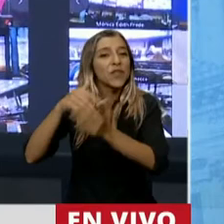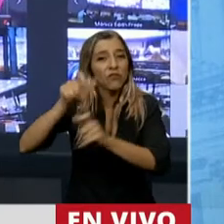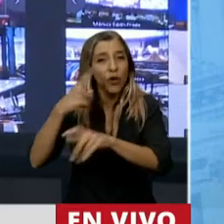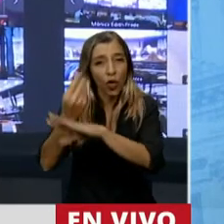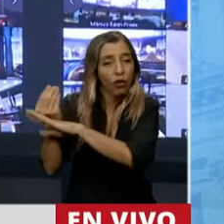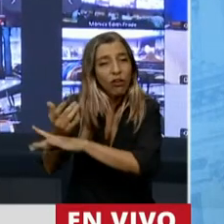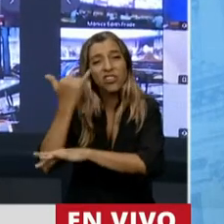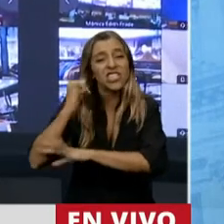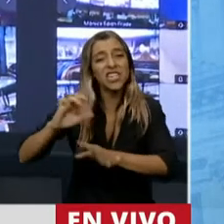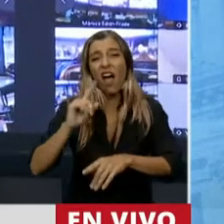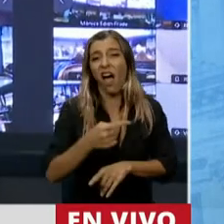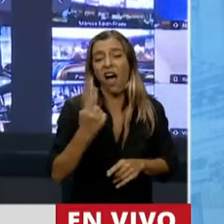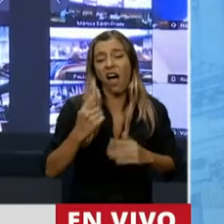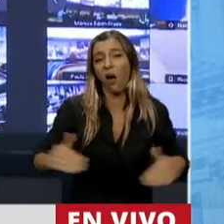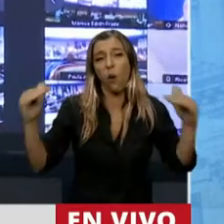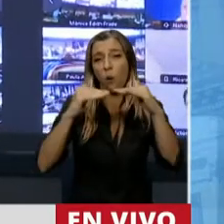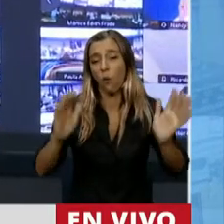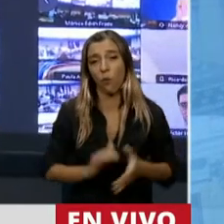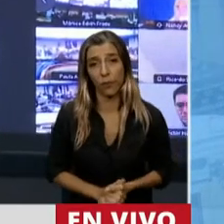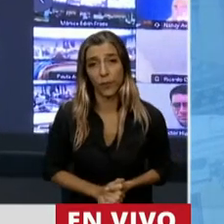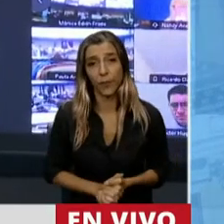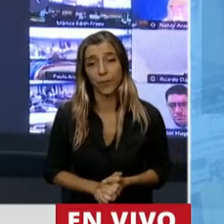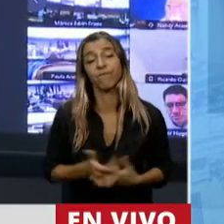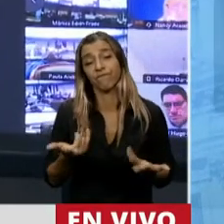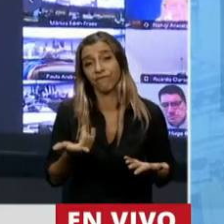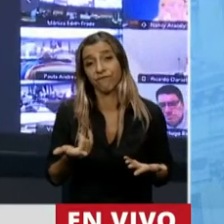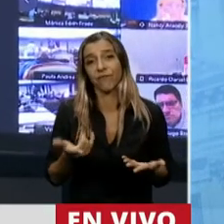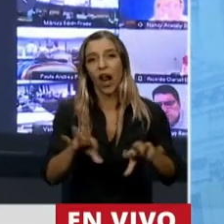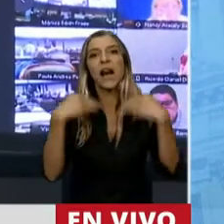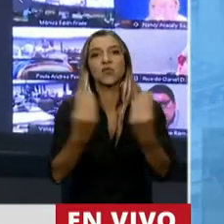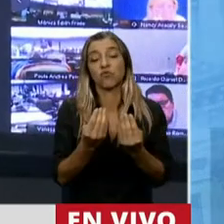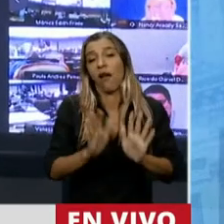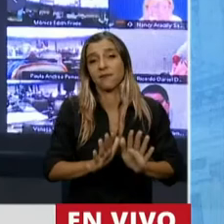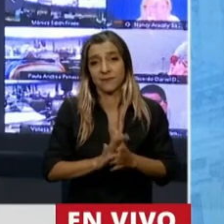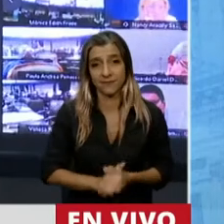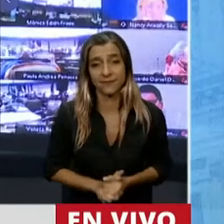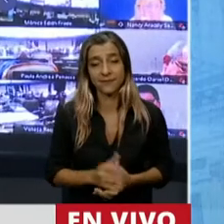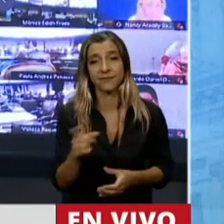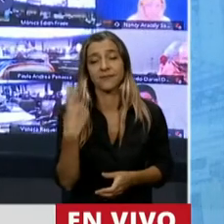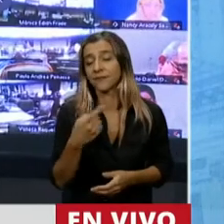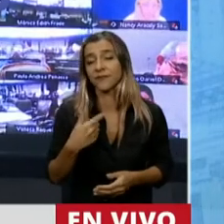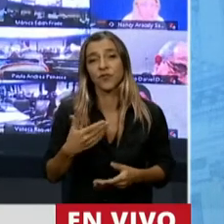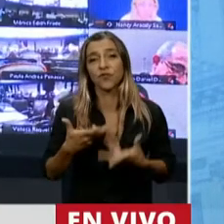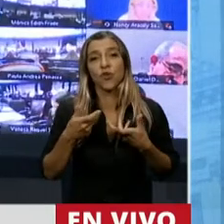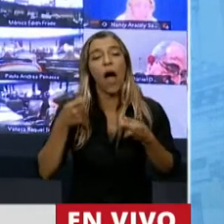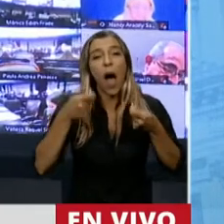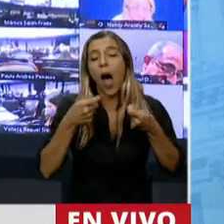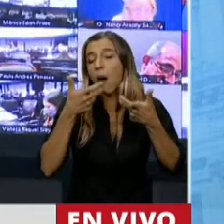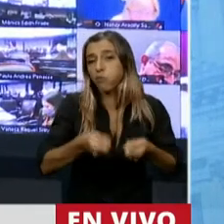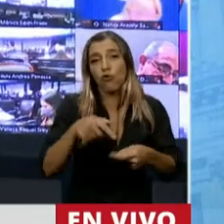el saldo de esta política. ¿Por qué nosotros no apoyamos este impuesto?